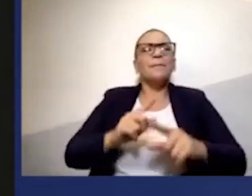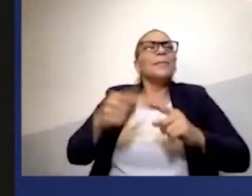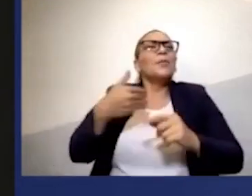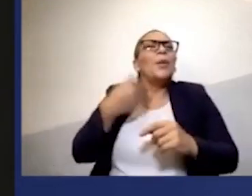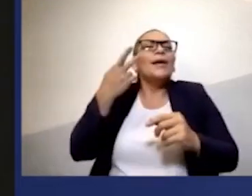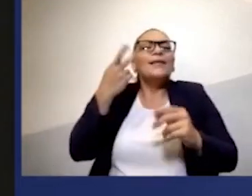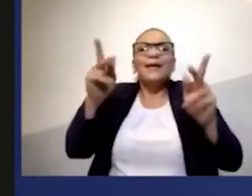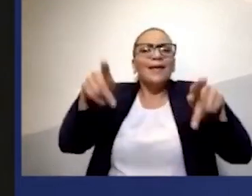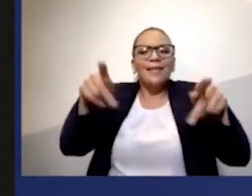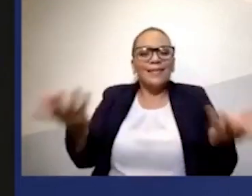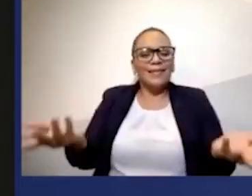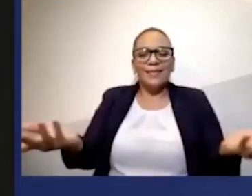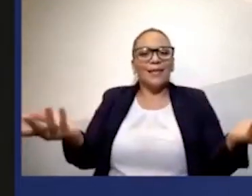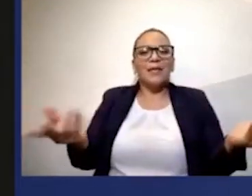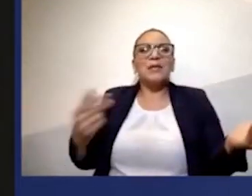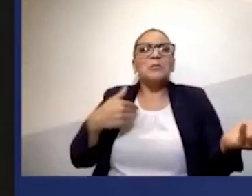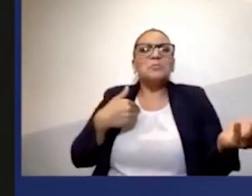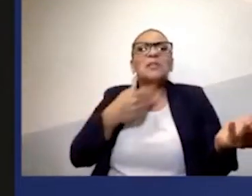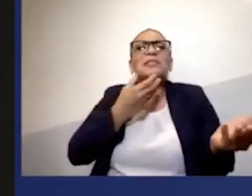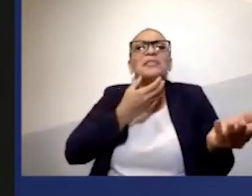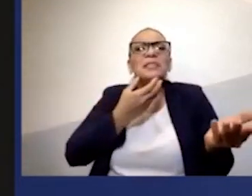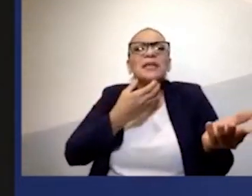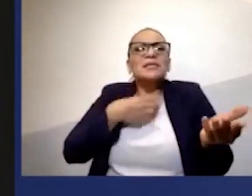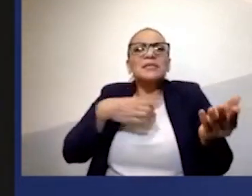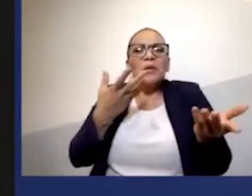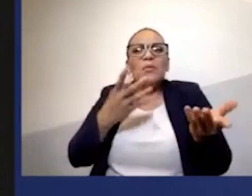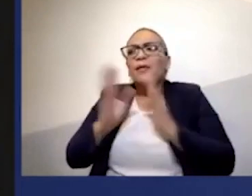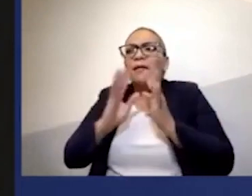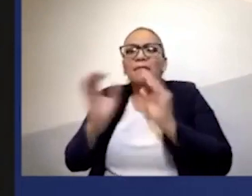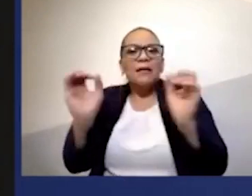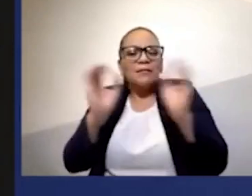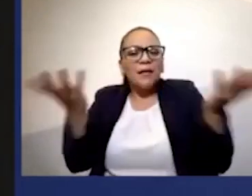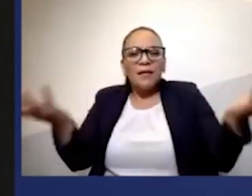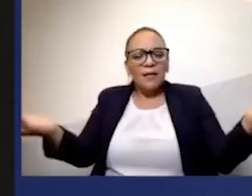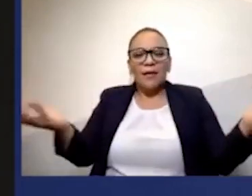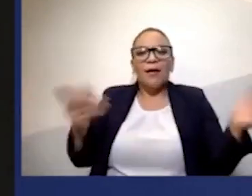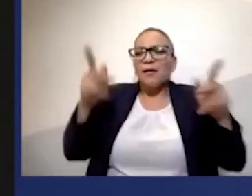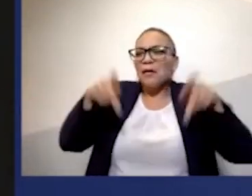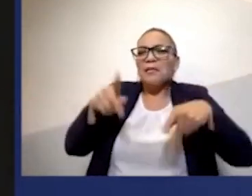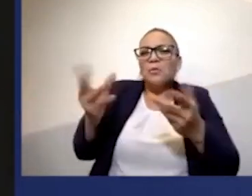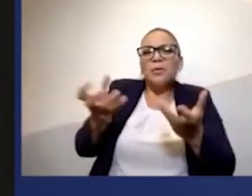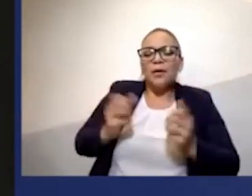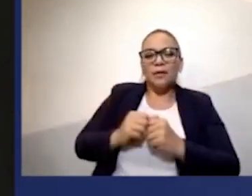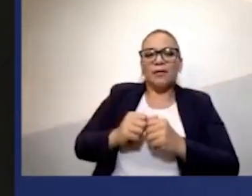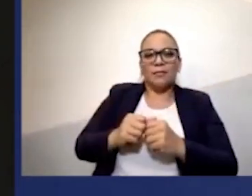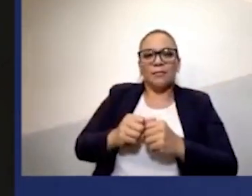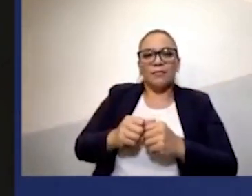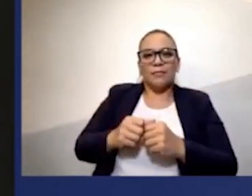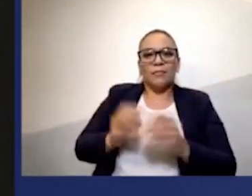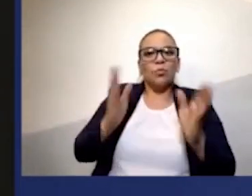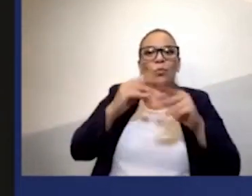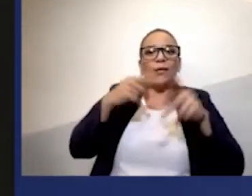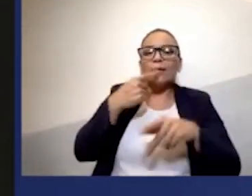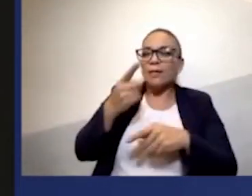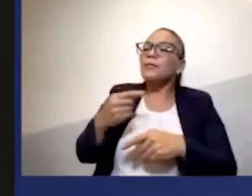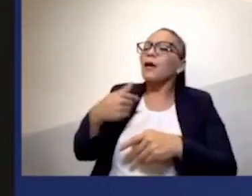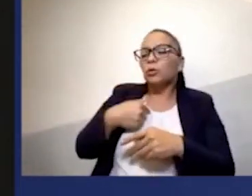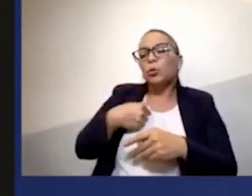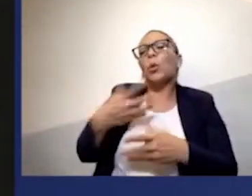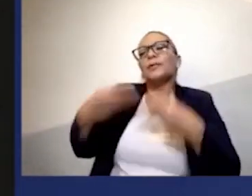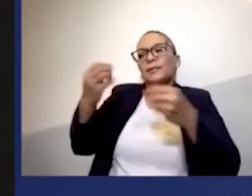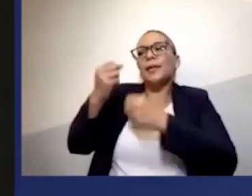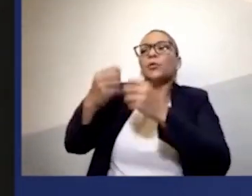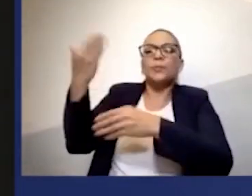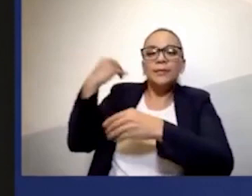tiene el deseo de tener la conversación. El deseo de decir si está bien gasté X el año pasado.